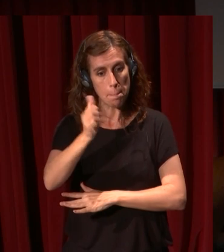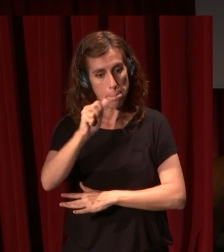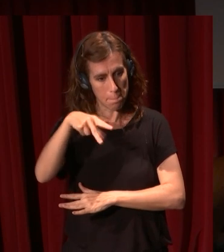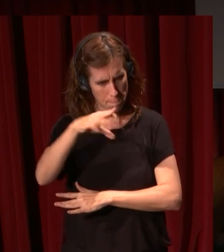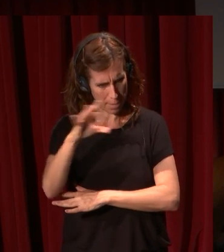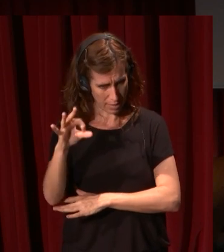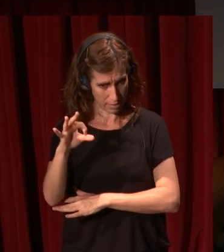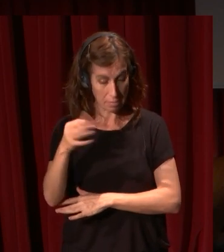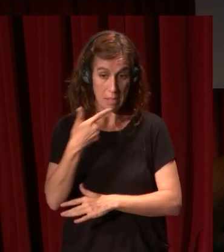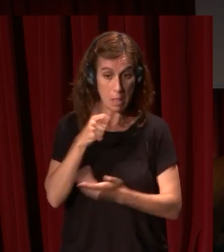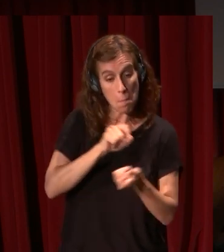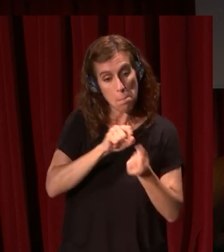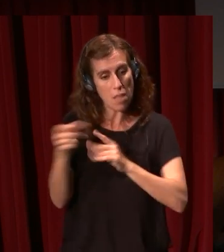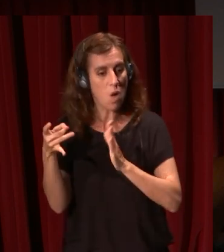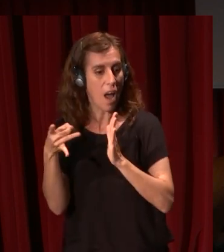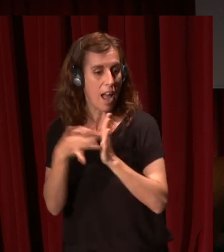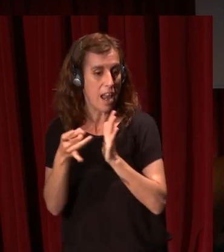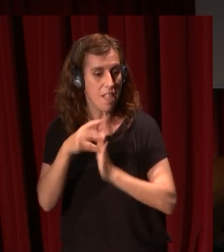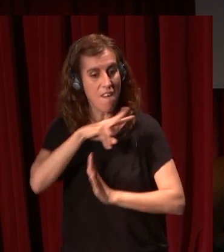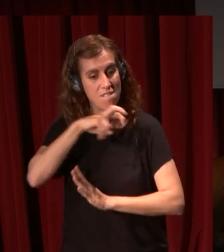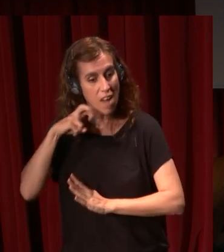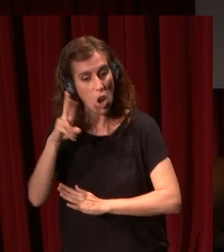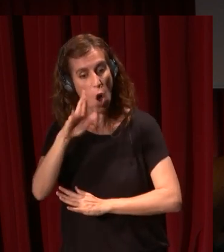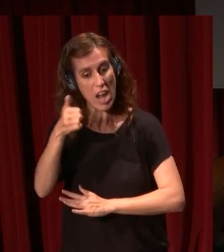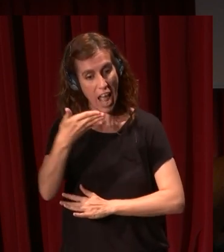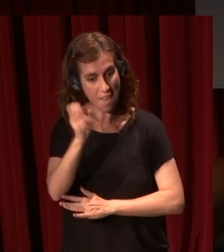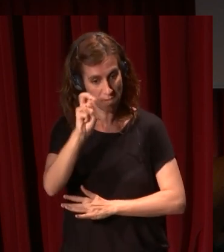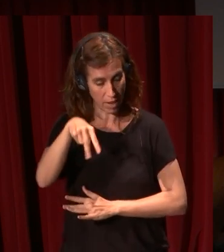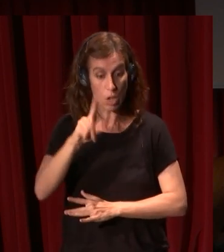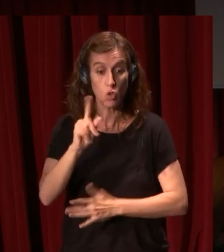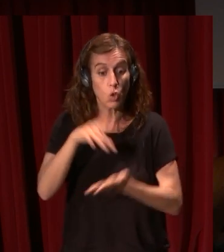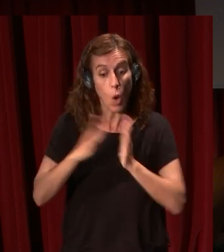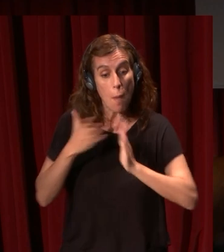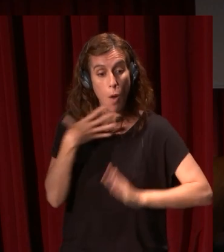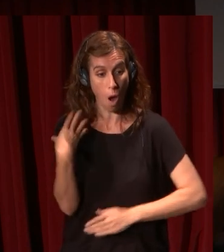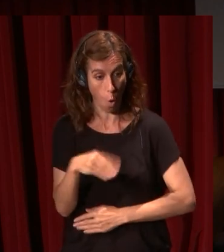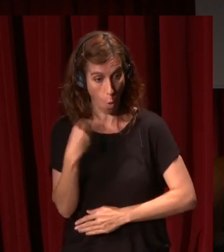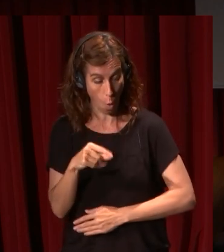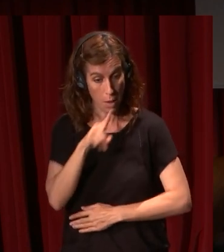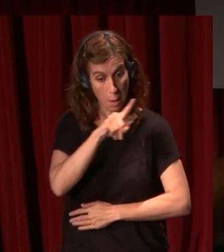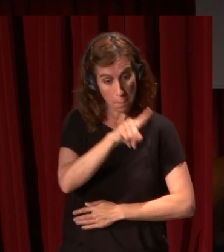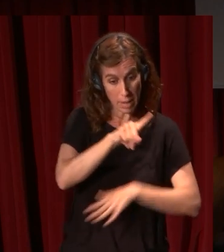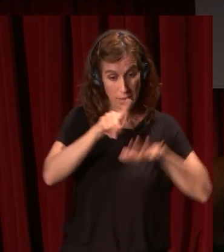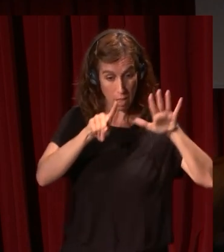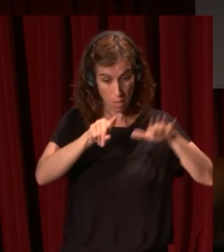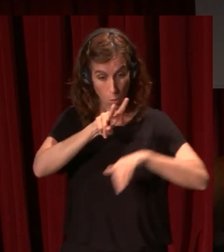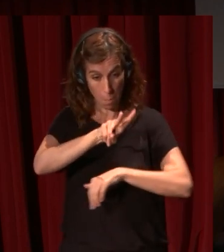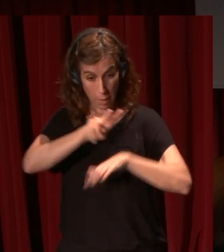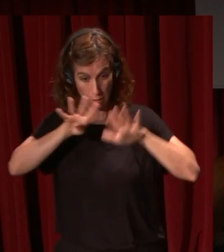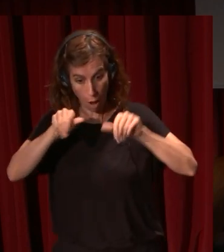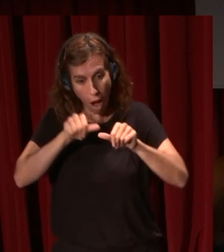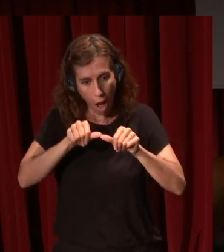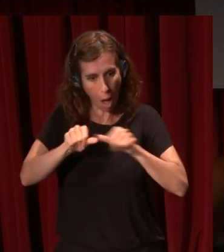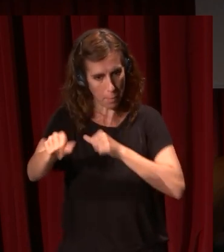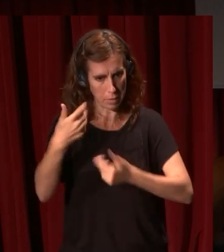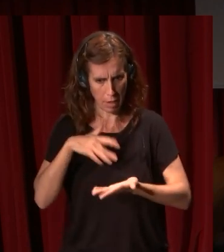entienden como equivalente en calidad y valor a Rembrandt cuando es joven solo cuando es joven a partir del año 1629 cuando están